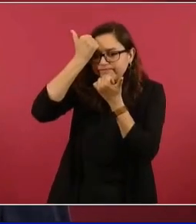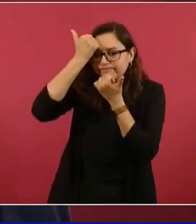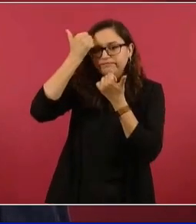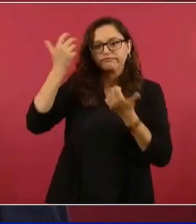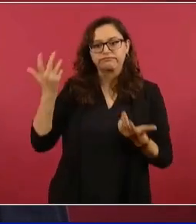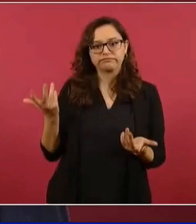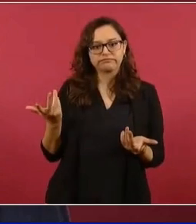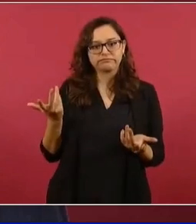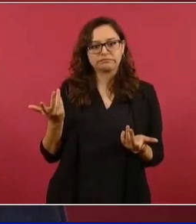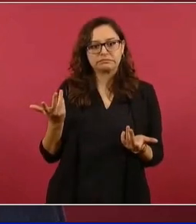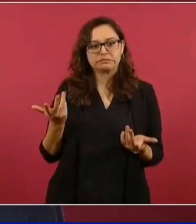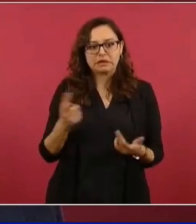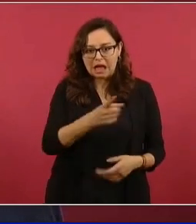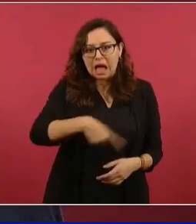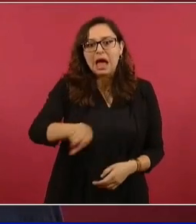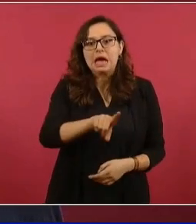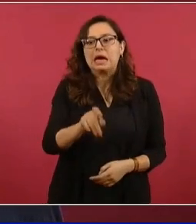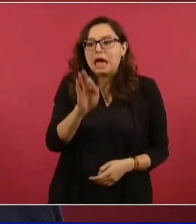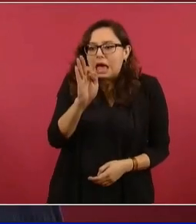me arrepiento. No.